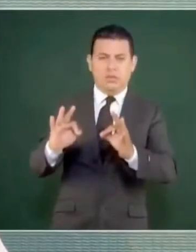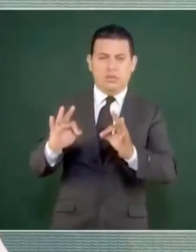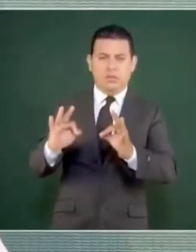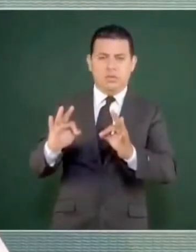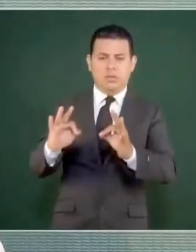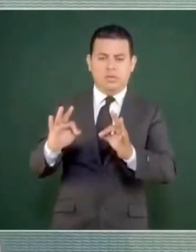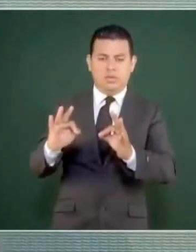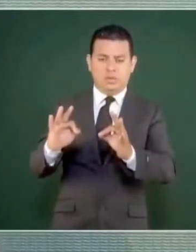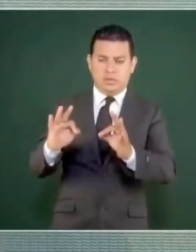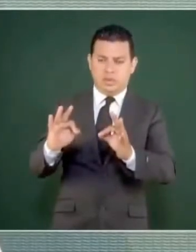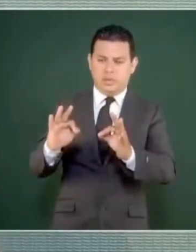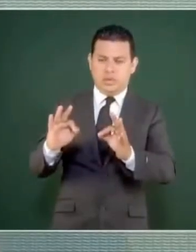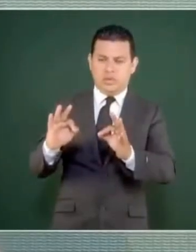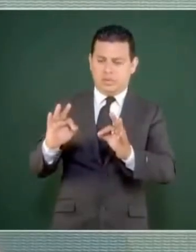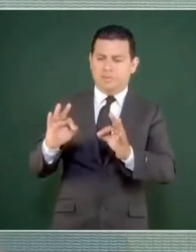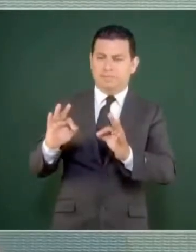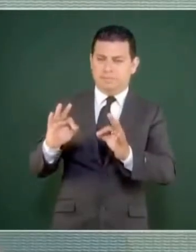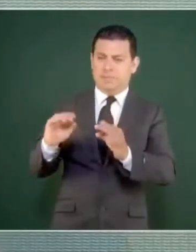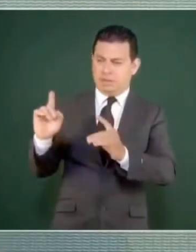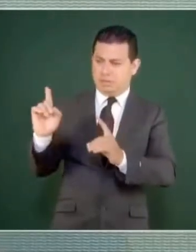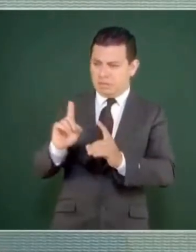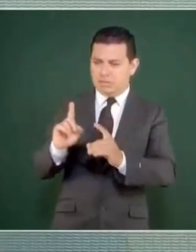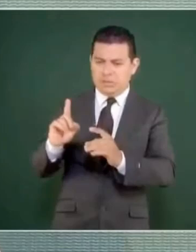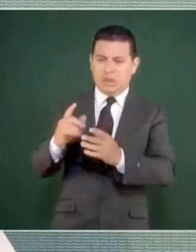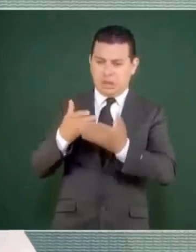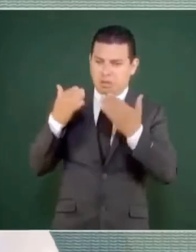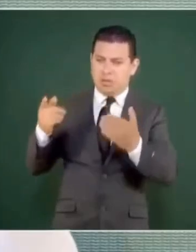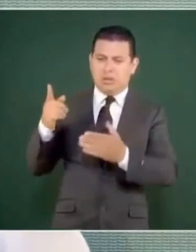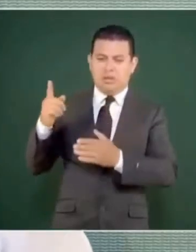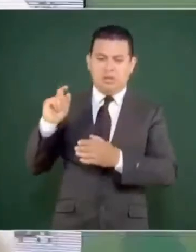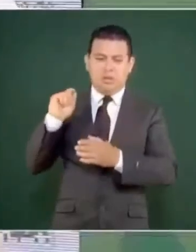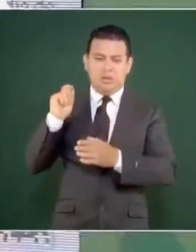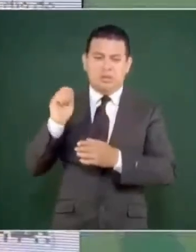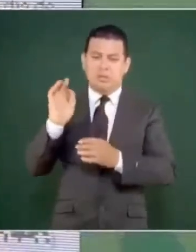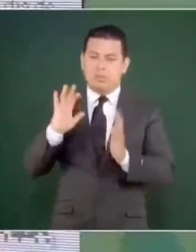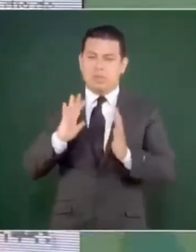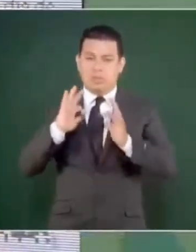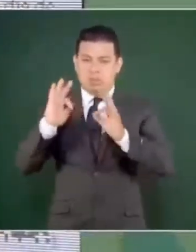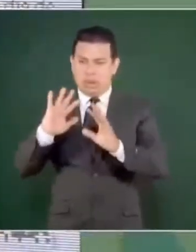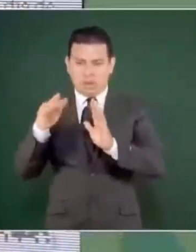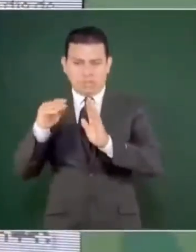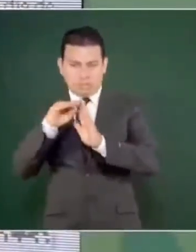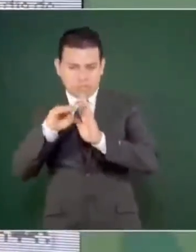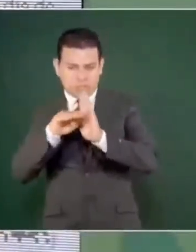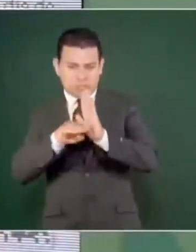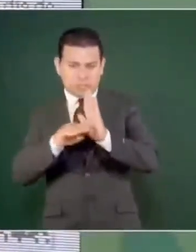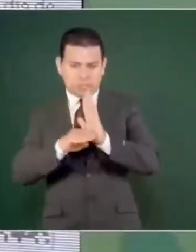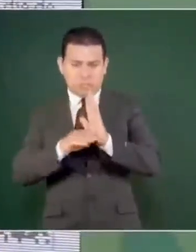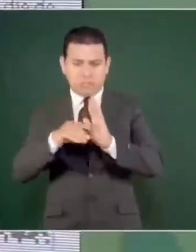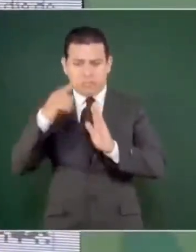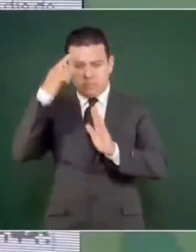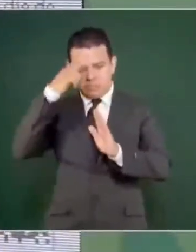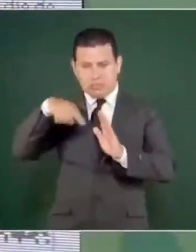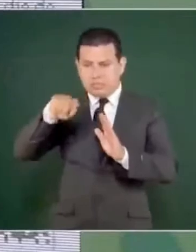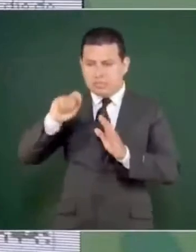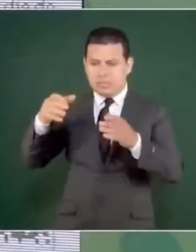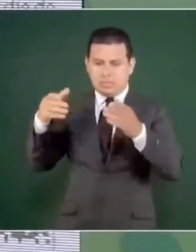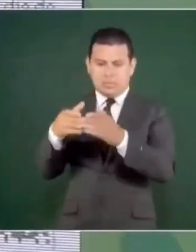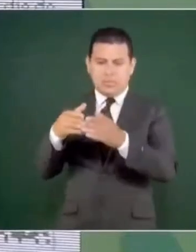y ya mi paisano no se había portado bien con el finado Madero,